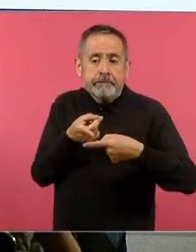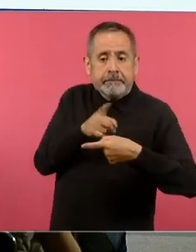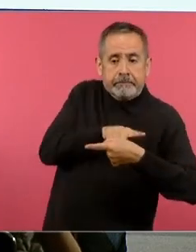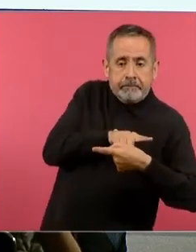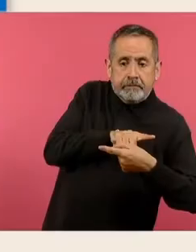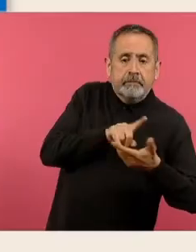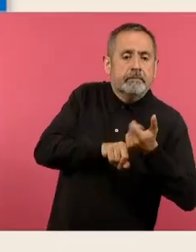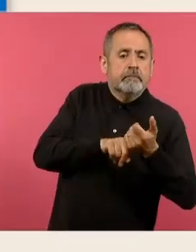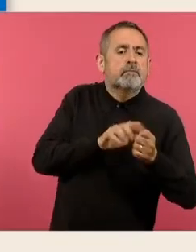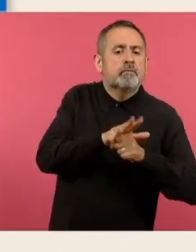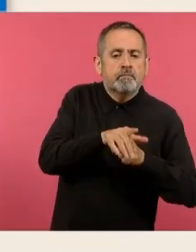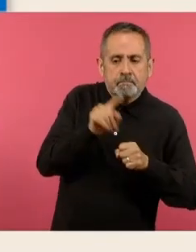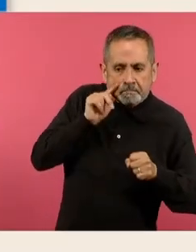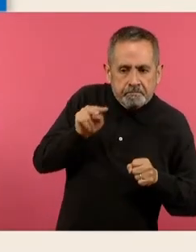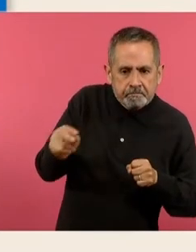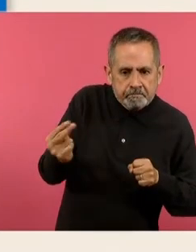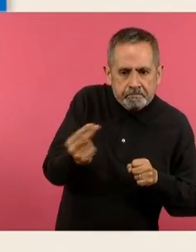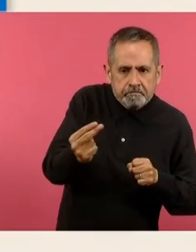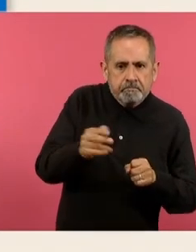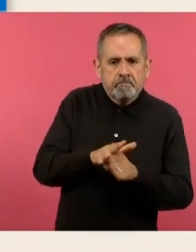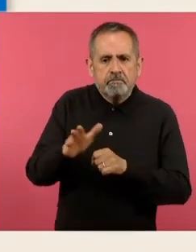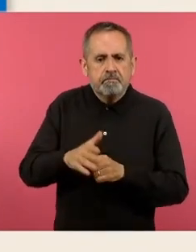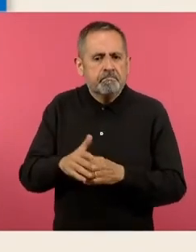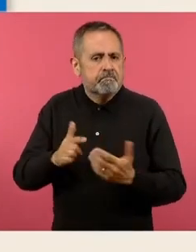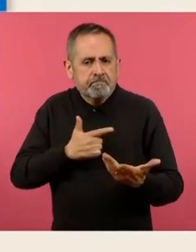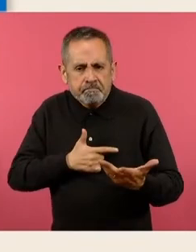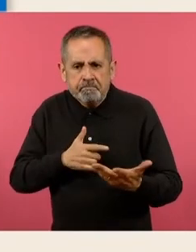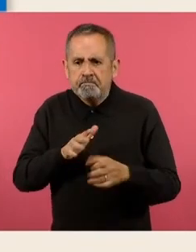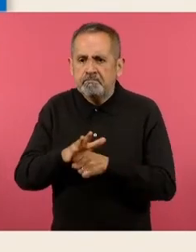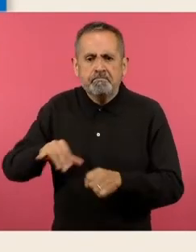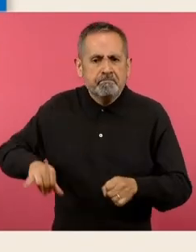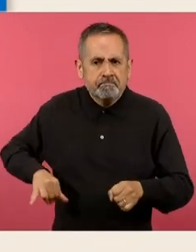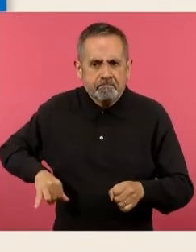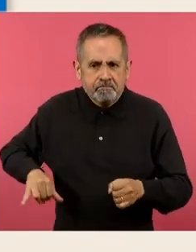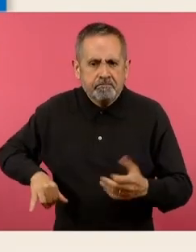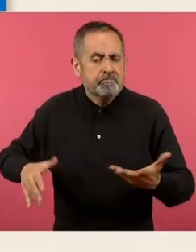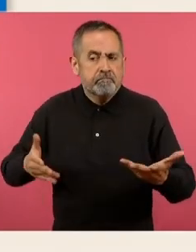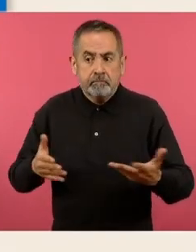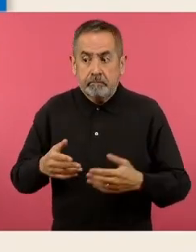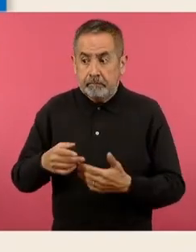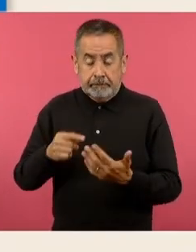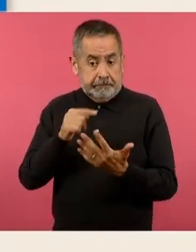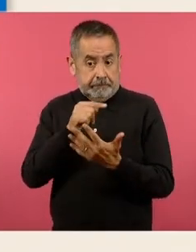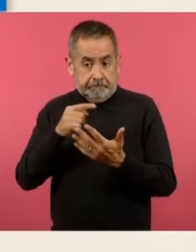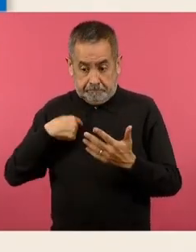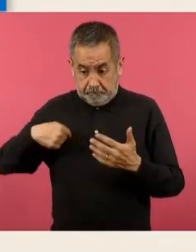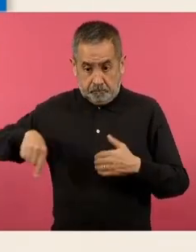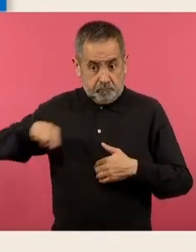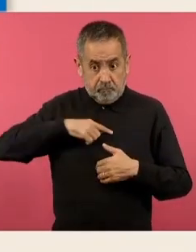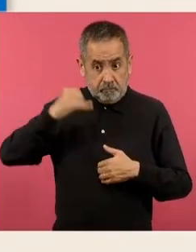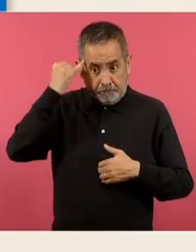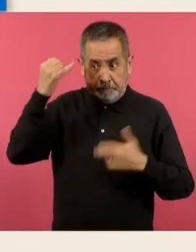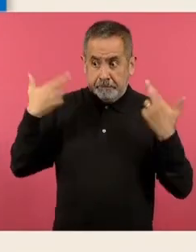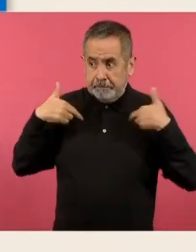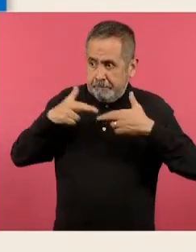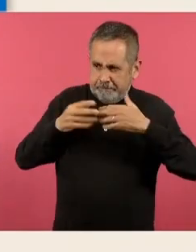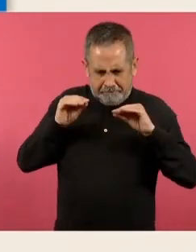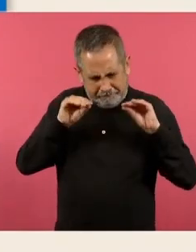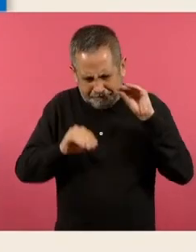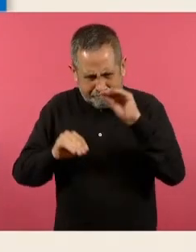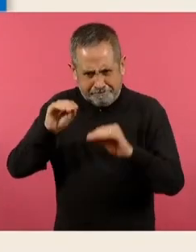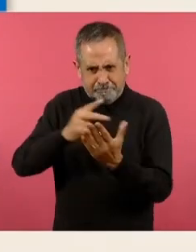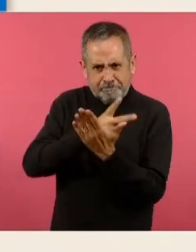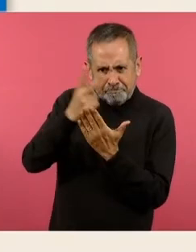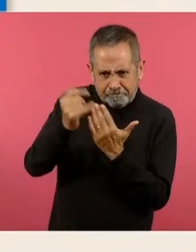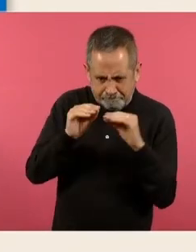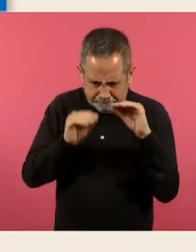necesidades, de gustos e intereses, porque quienes los realizamos somos docentes que estamos diariamente